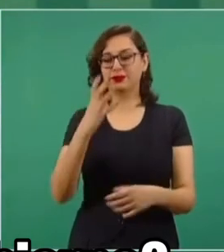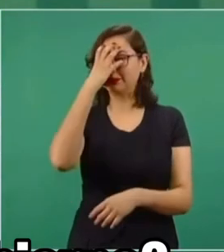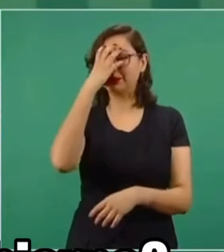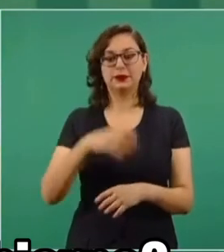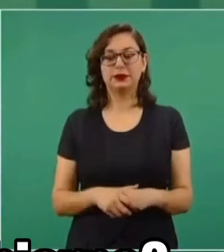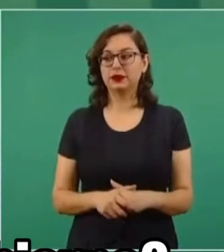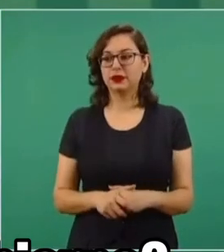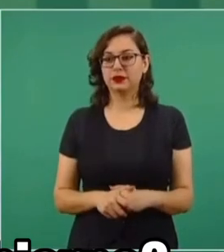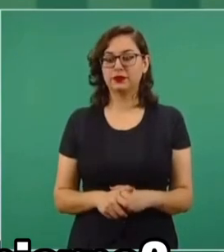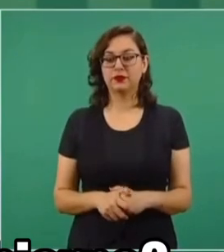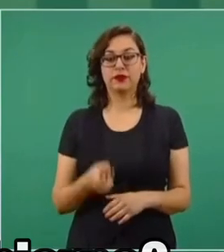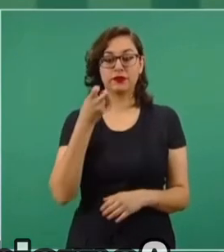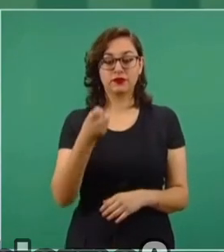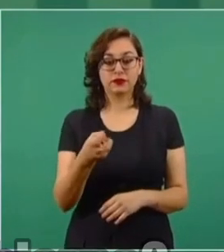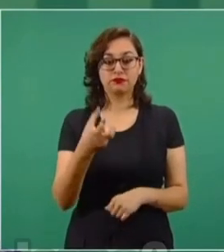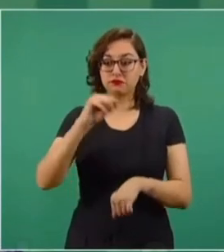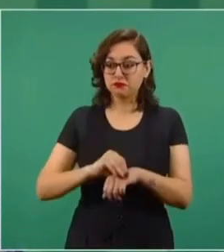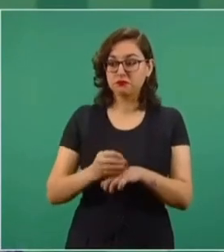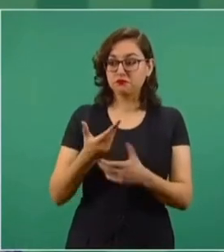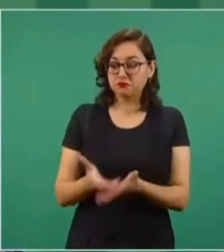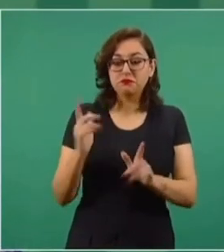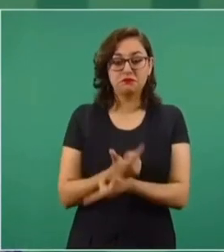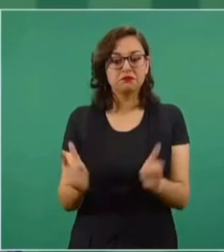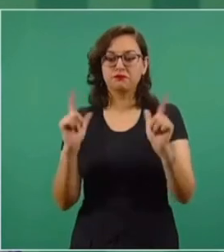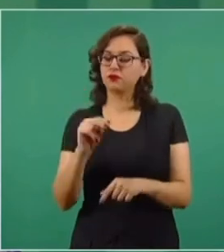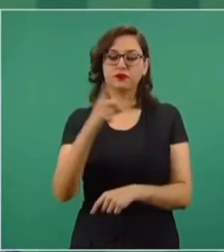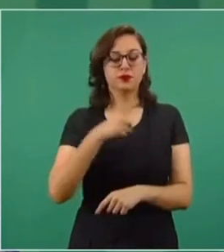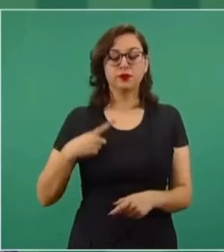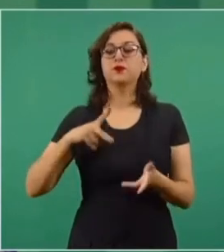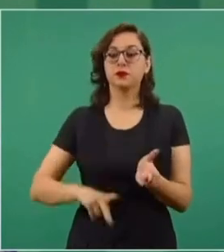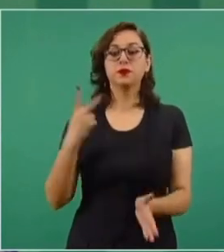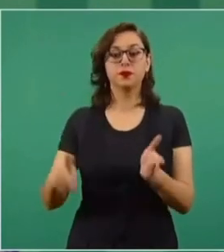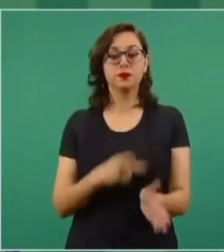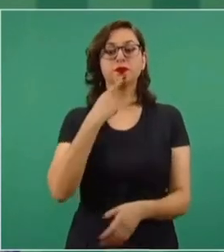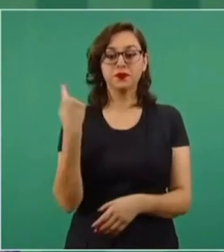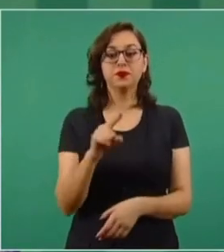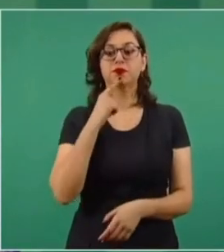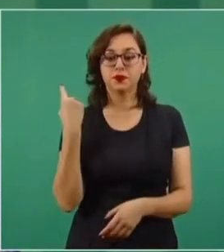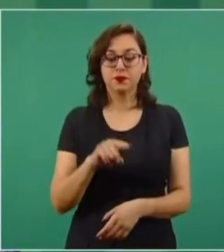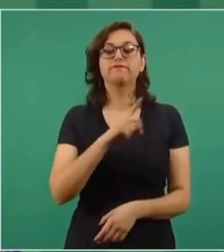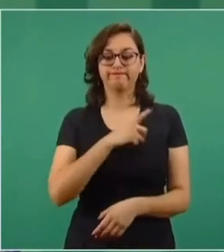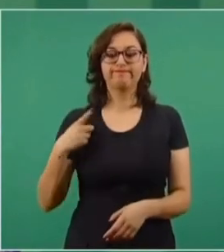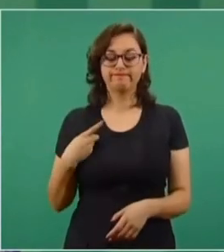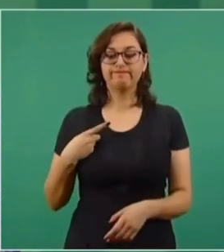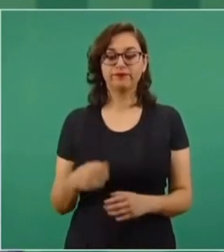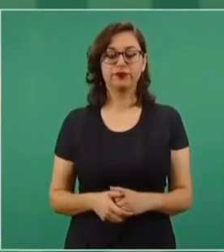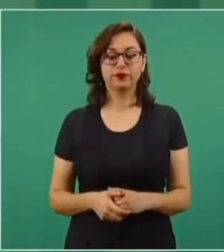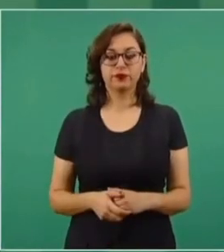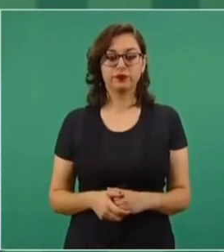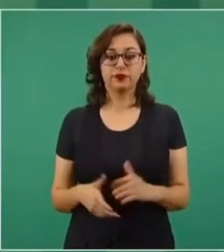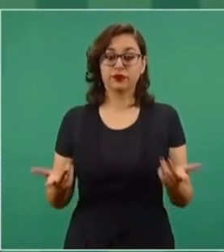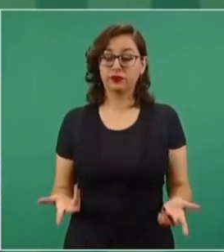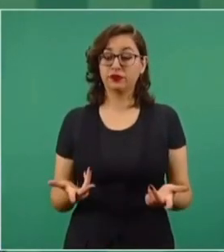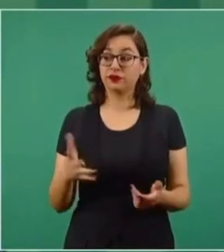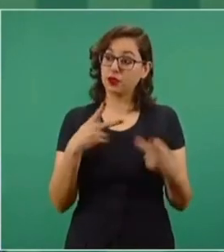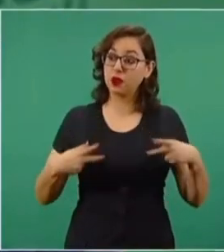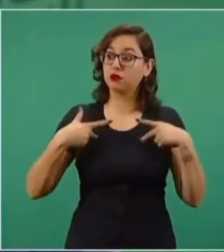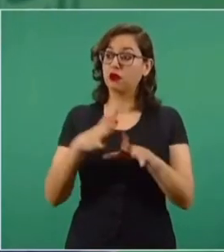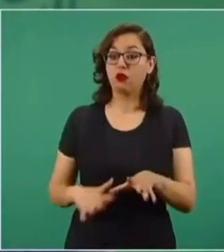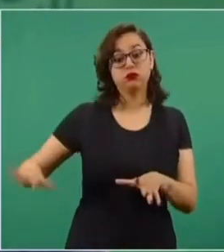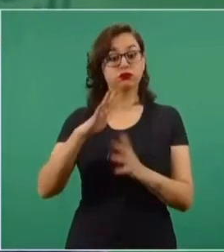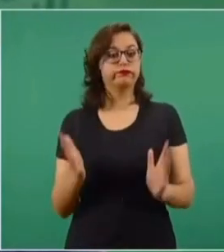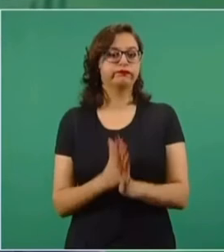hacerse, no deben permitirse, y hay que denunciarlas, porque tiene que haber democracia.